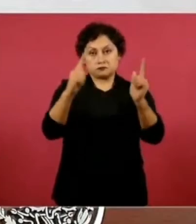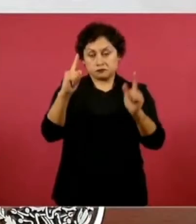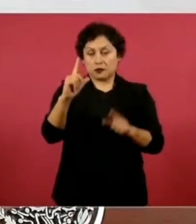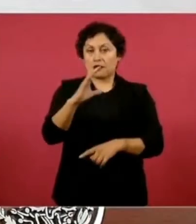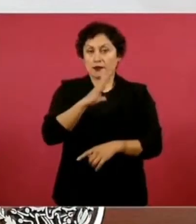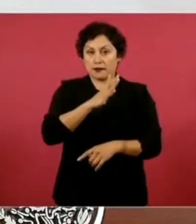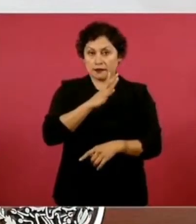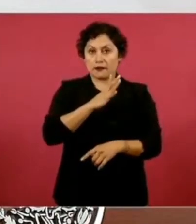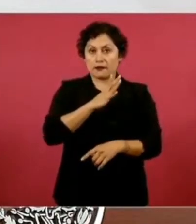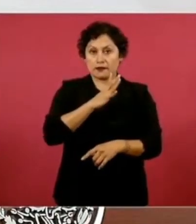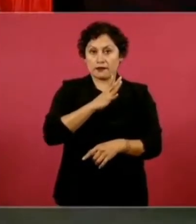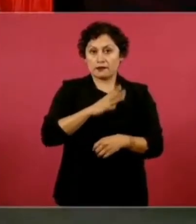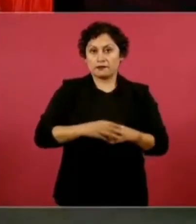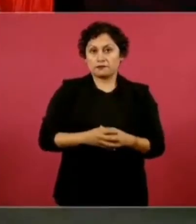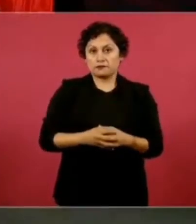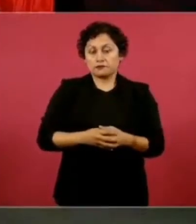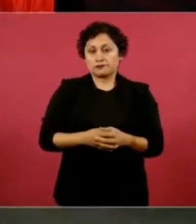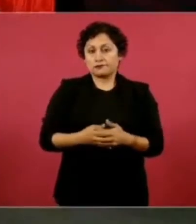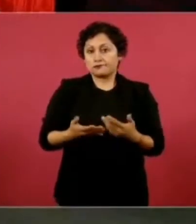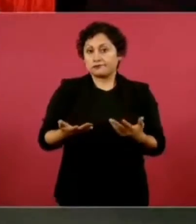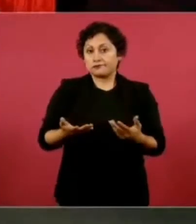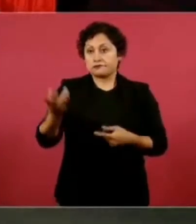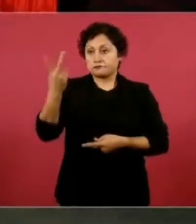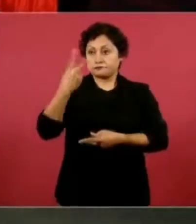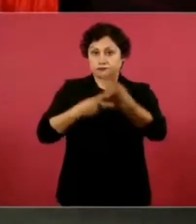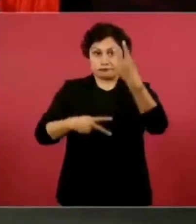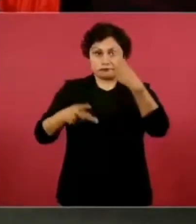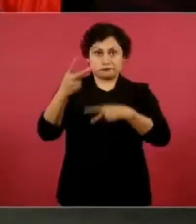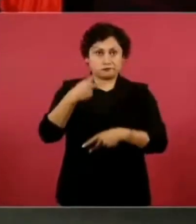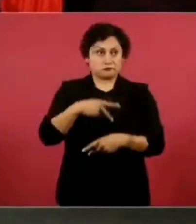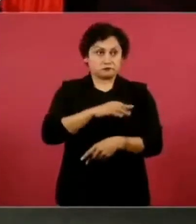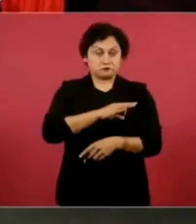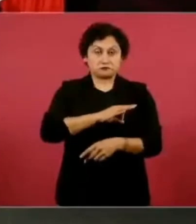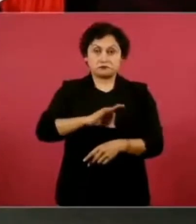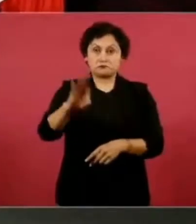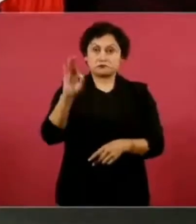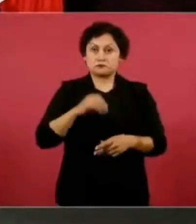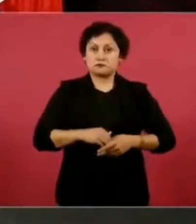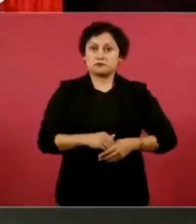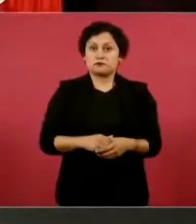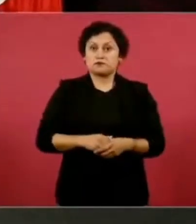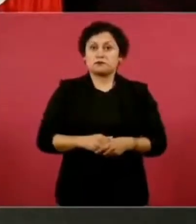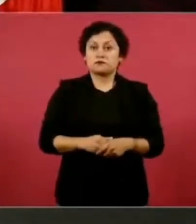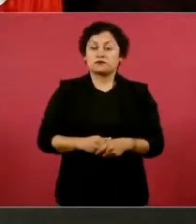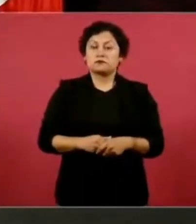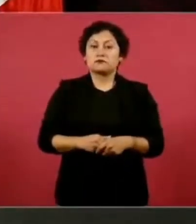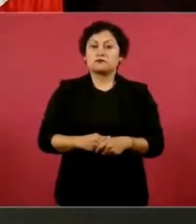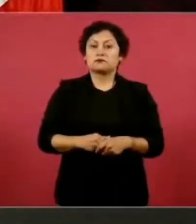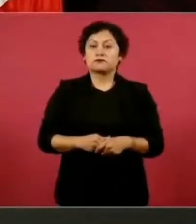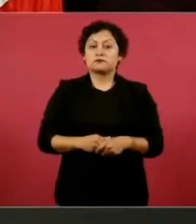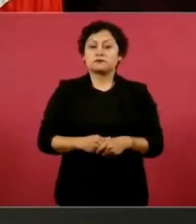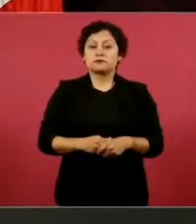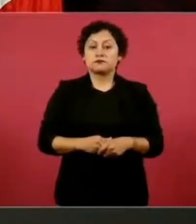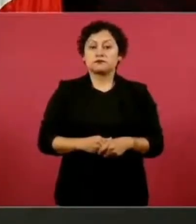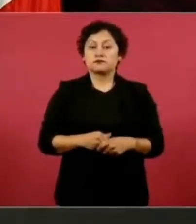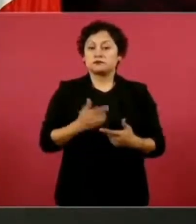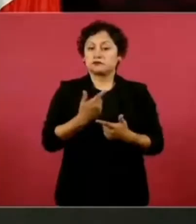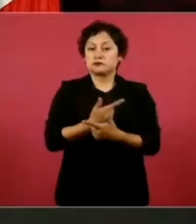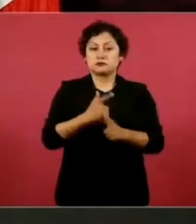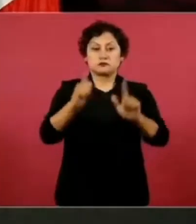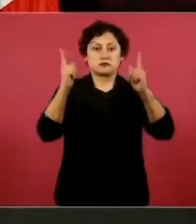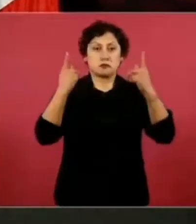pueden venir cualquier persona,